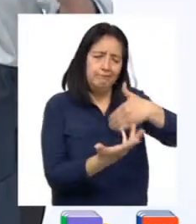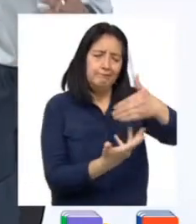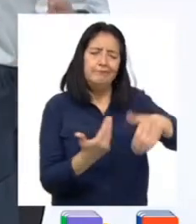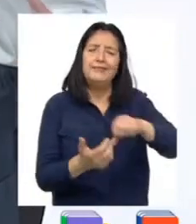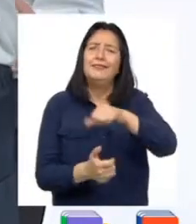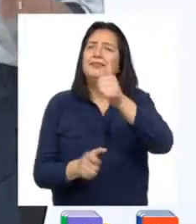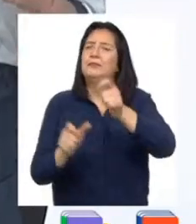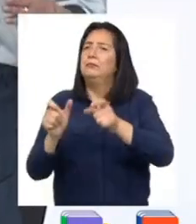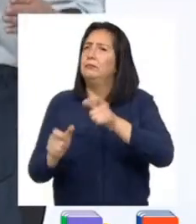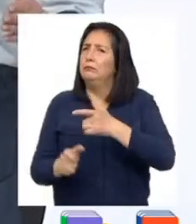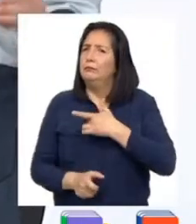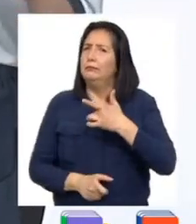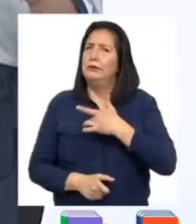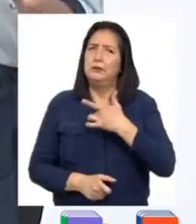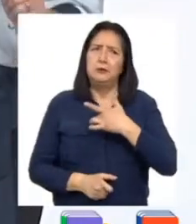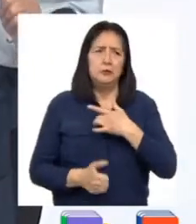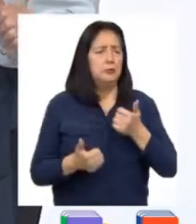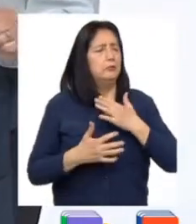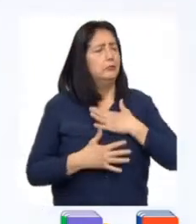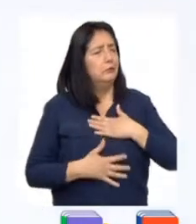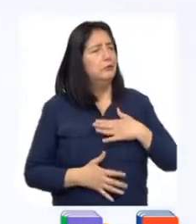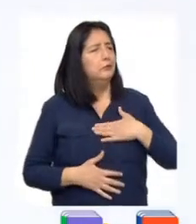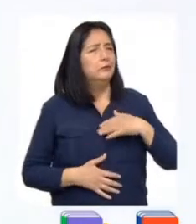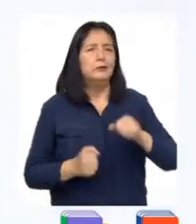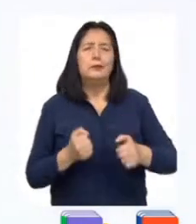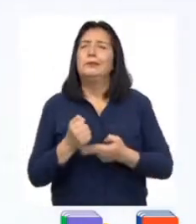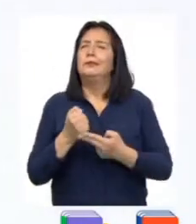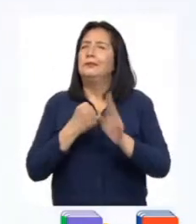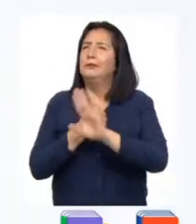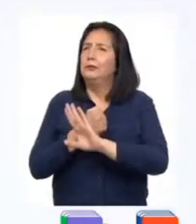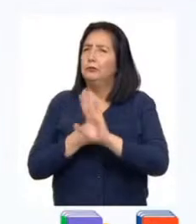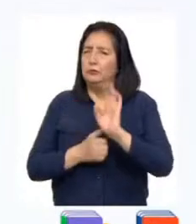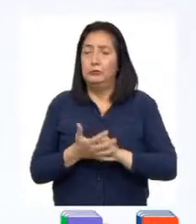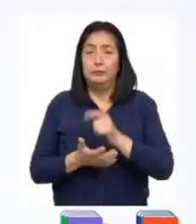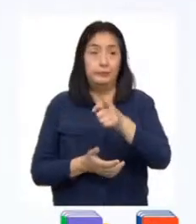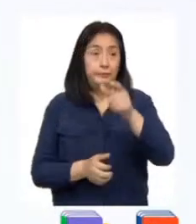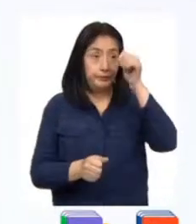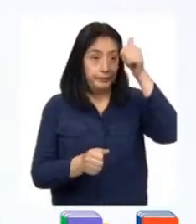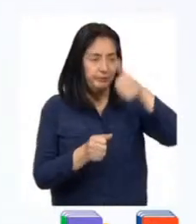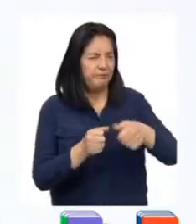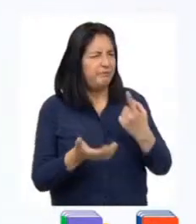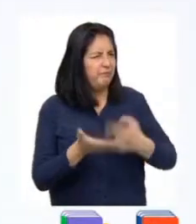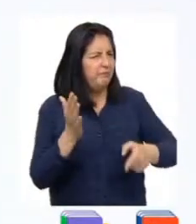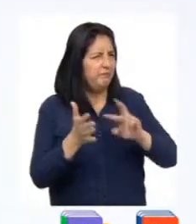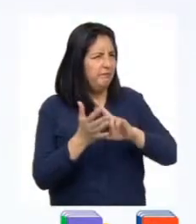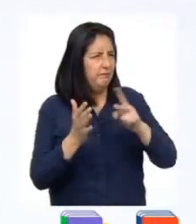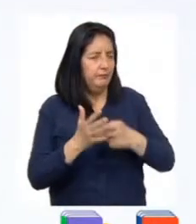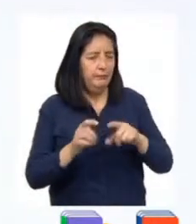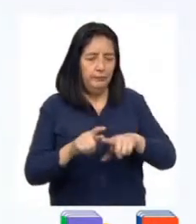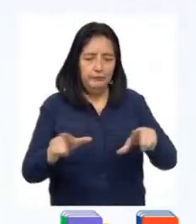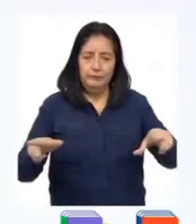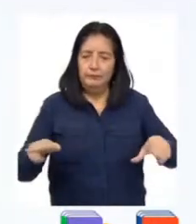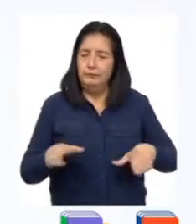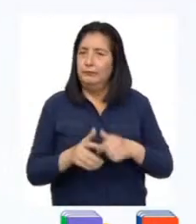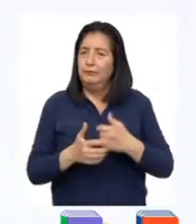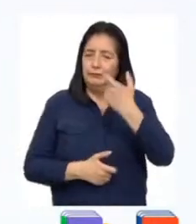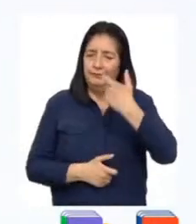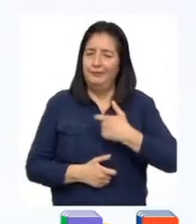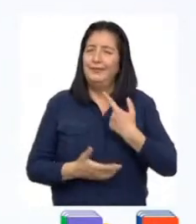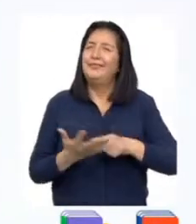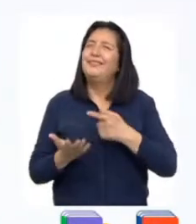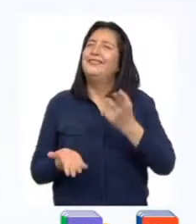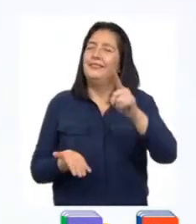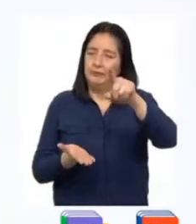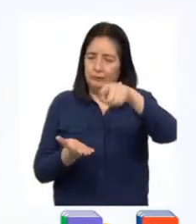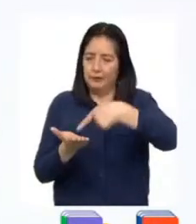sintiéndonos cómodos y seguros. Recordemos que es el espacio personal con este mensaje que nos ha dejado nuestra